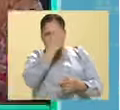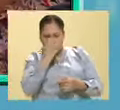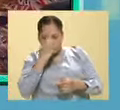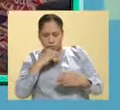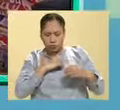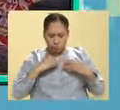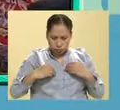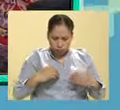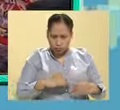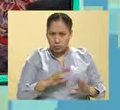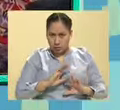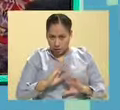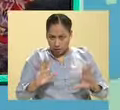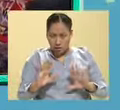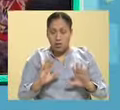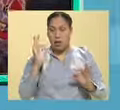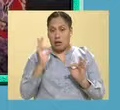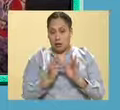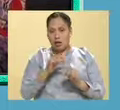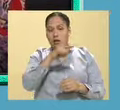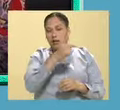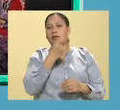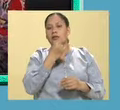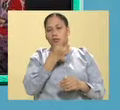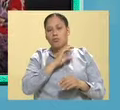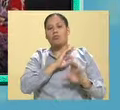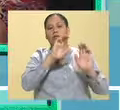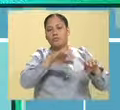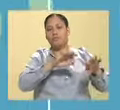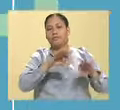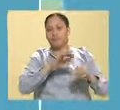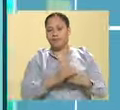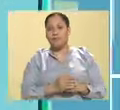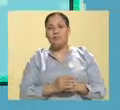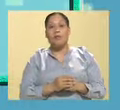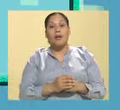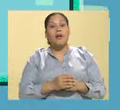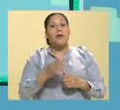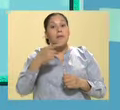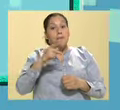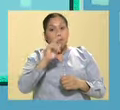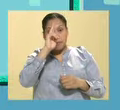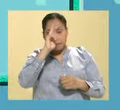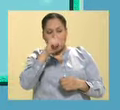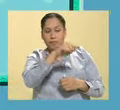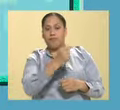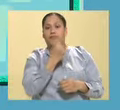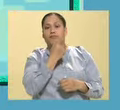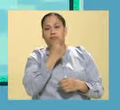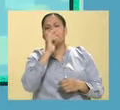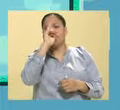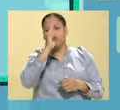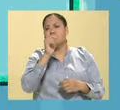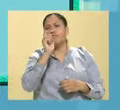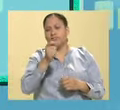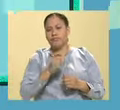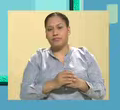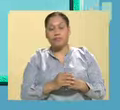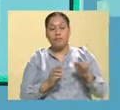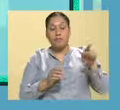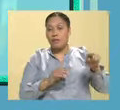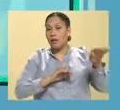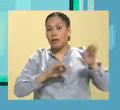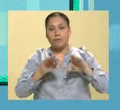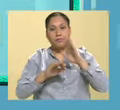médicos y una vez hecho eso, el menor puede trabajar. Lo que sí está prohibido para los menores es no pueden